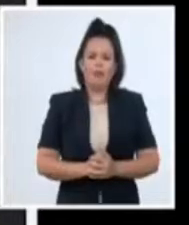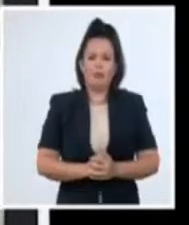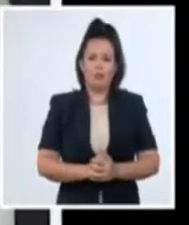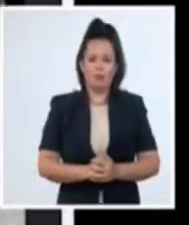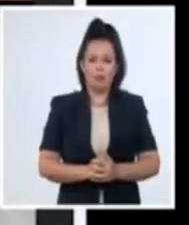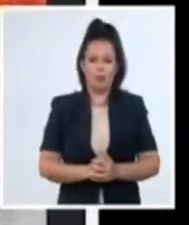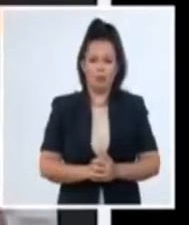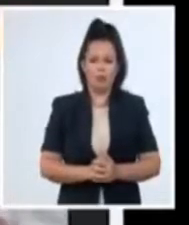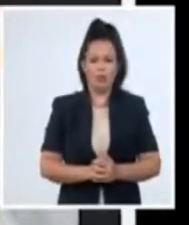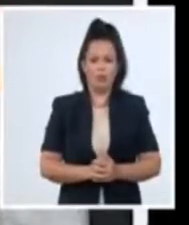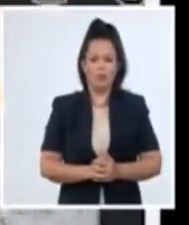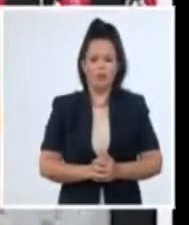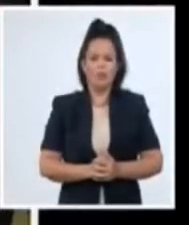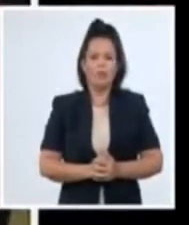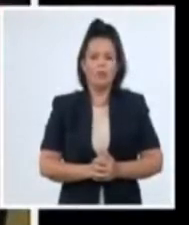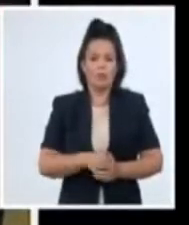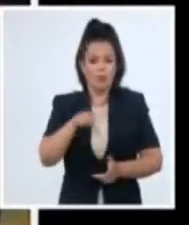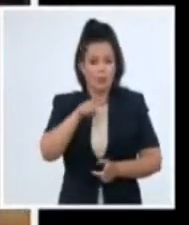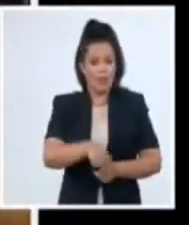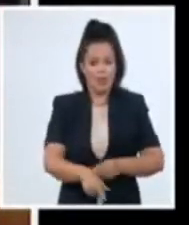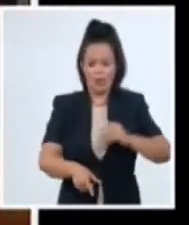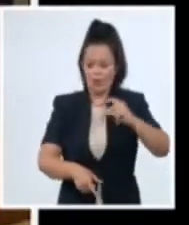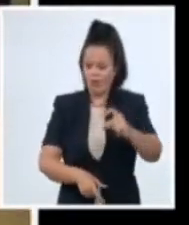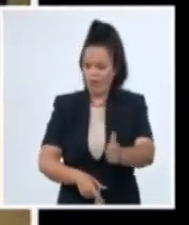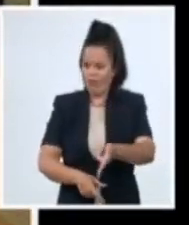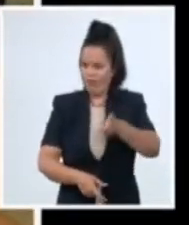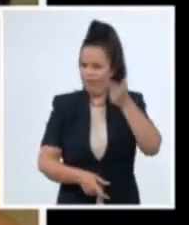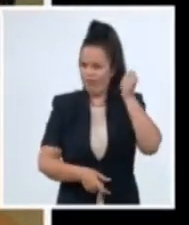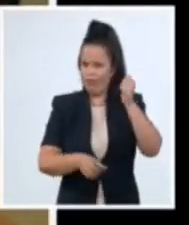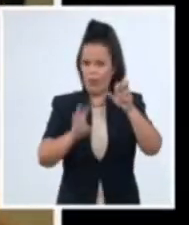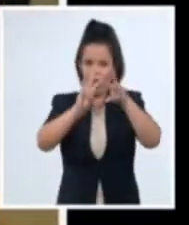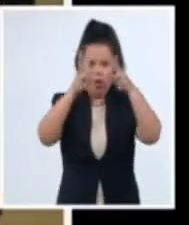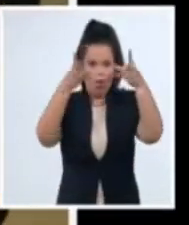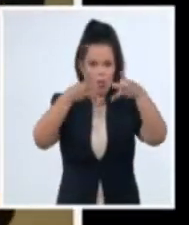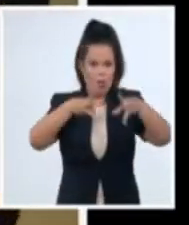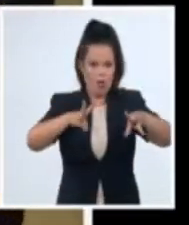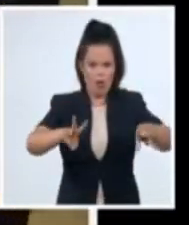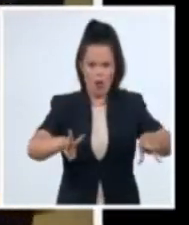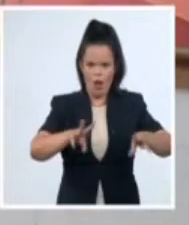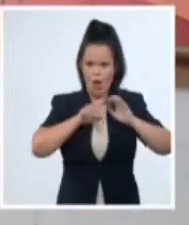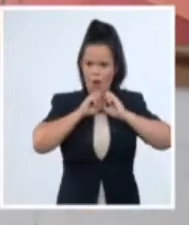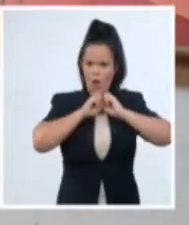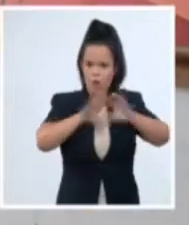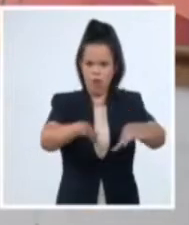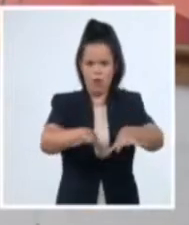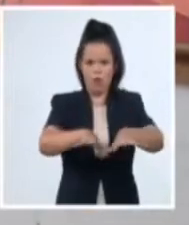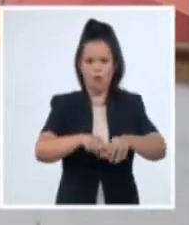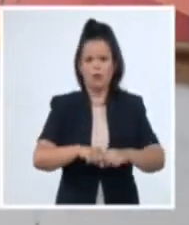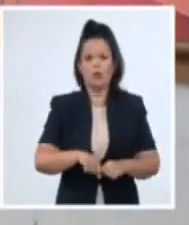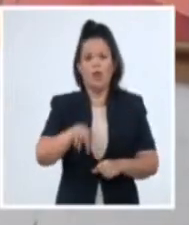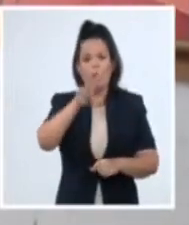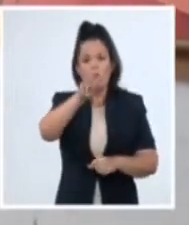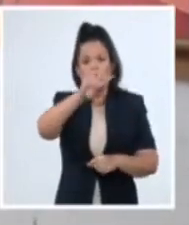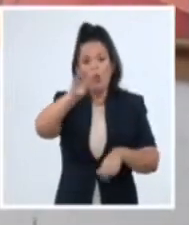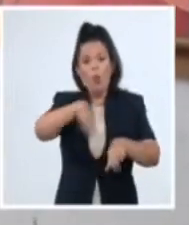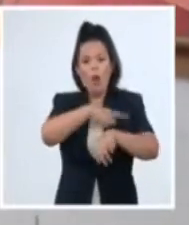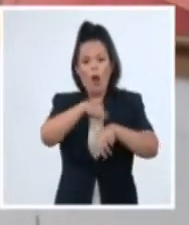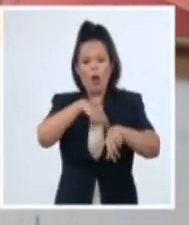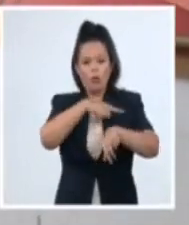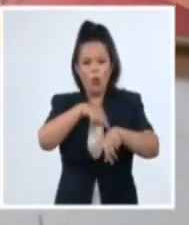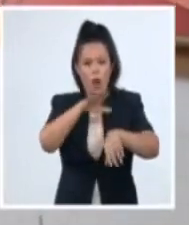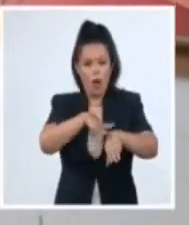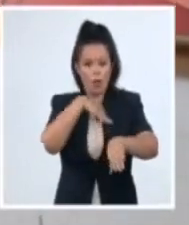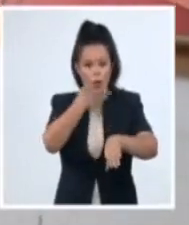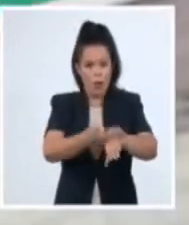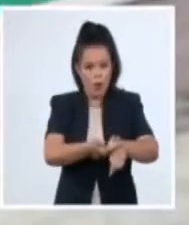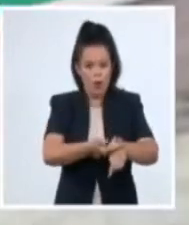se replicó exponencialmente en redes sociales, en busca de los responsables. 24 horas después, bajo circunstancias